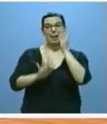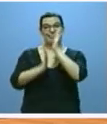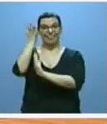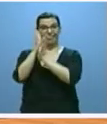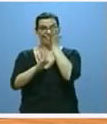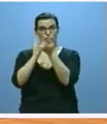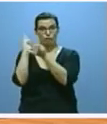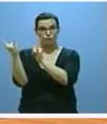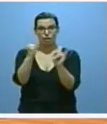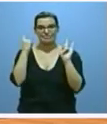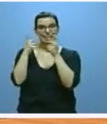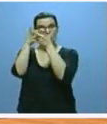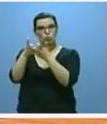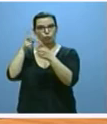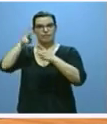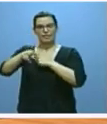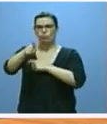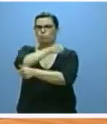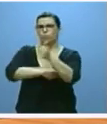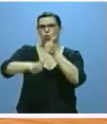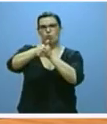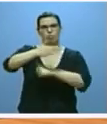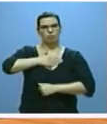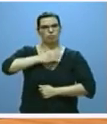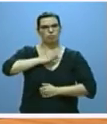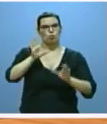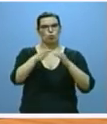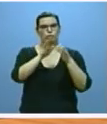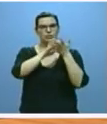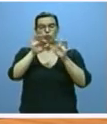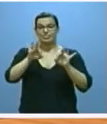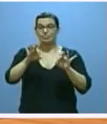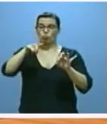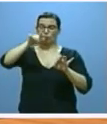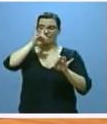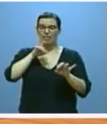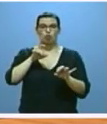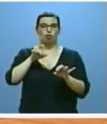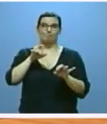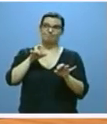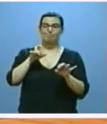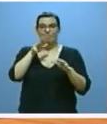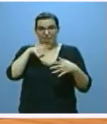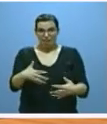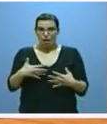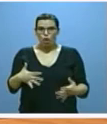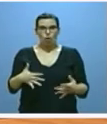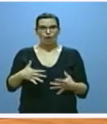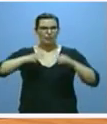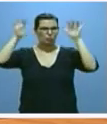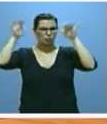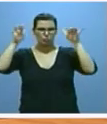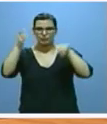forestales constituye una prioridad de la Junta especialmente en un año como el actual con tan escasas